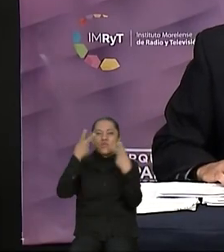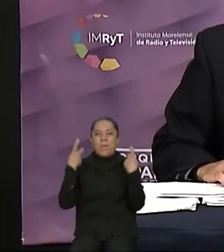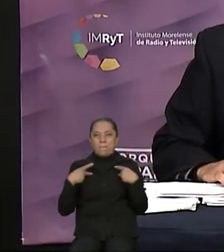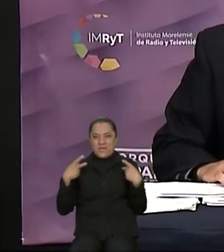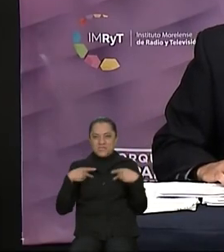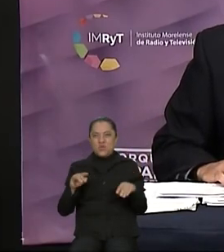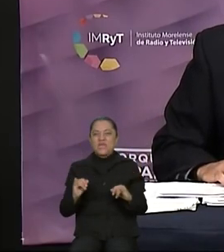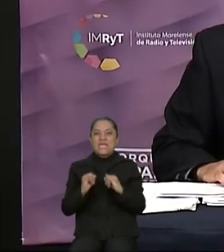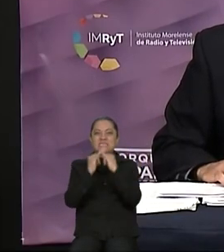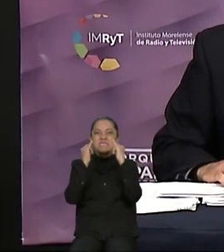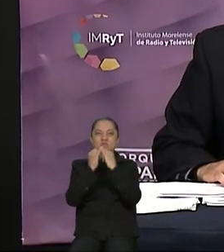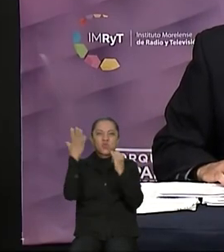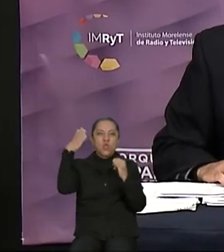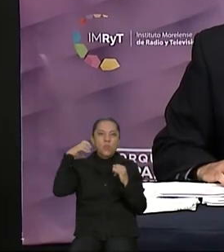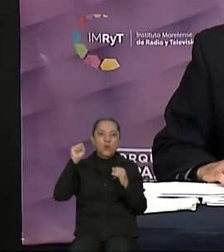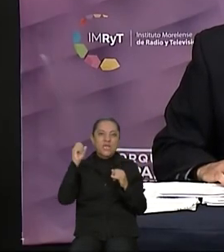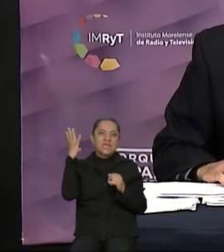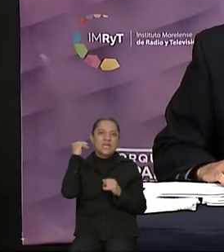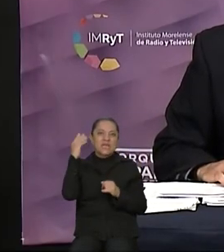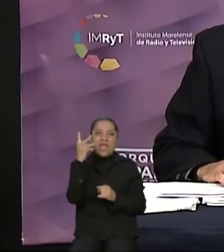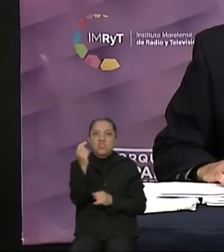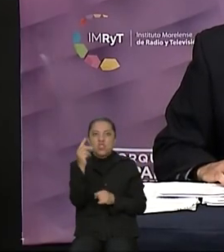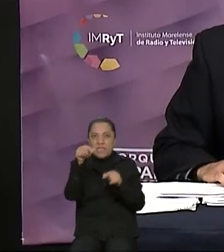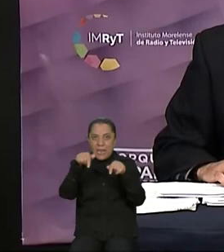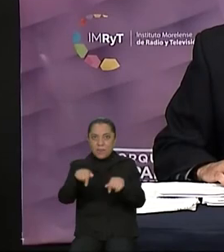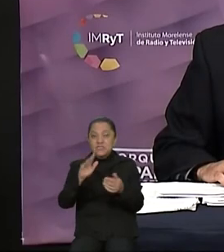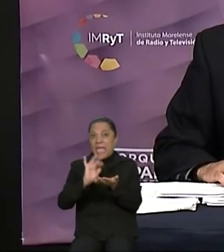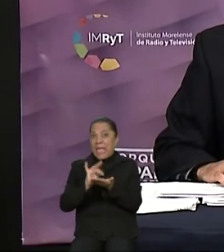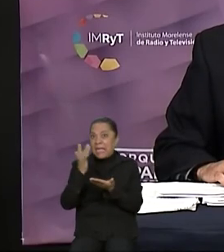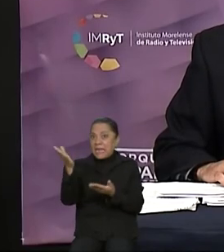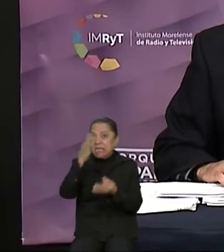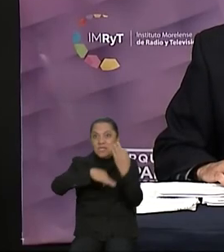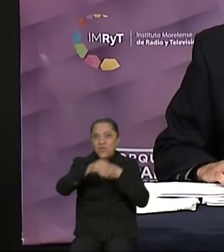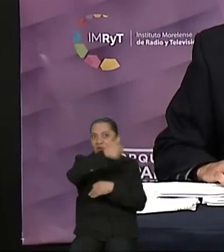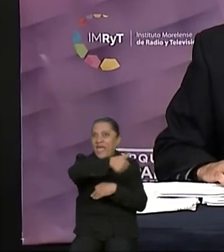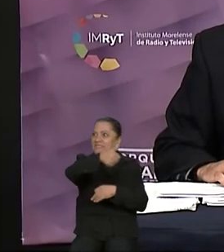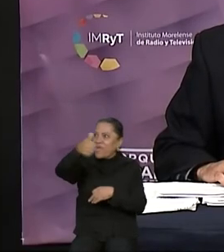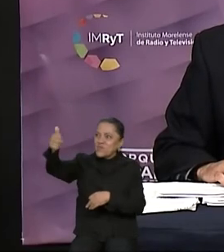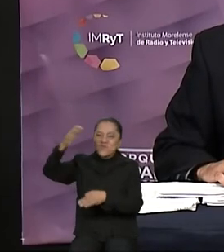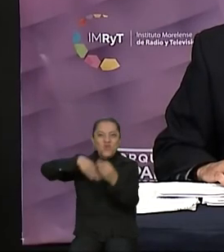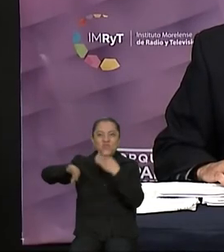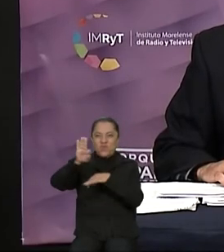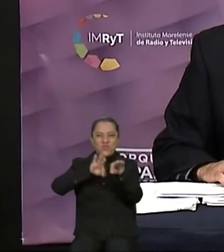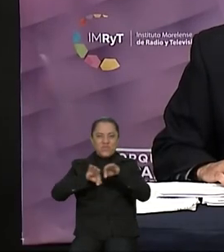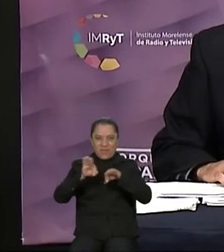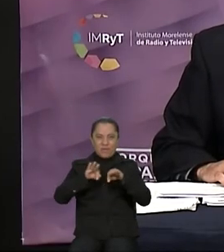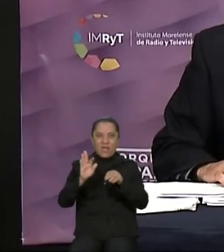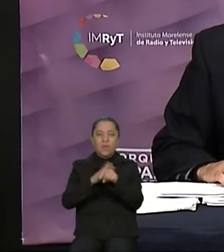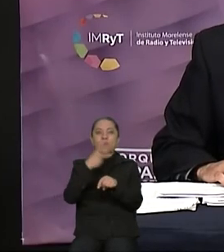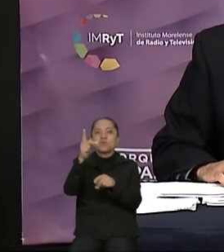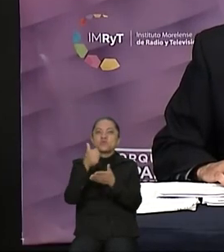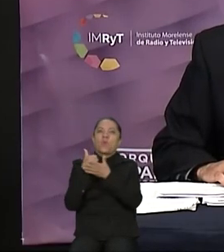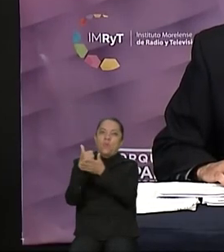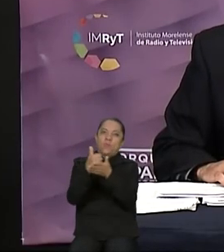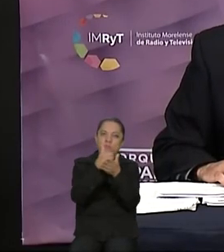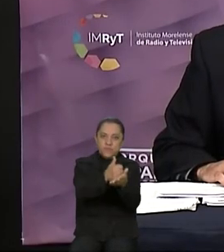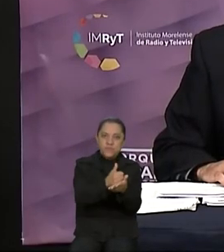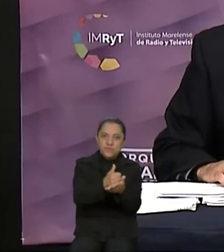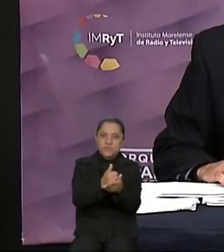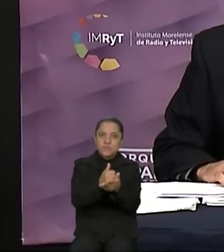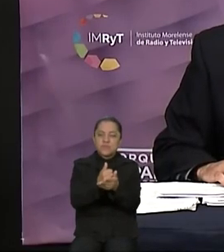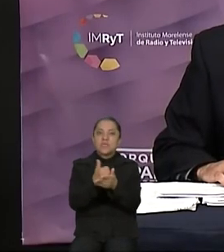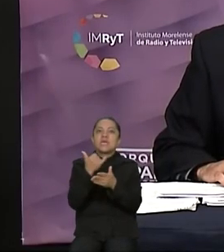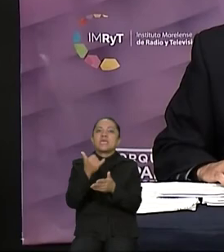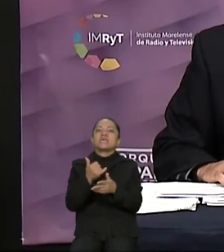Morelense de Radio y Televisión gracias a todos y cada uno de ellos por su colaboración y bueno pues la bienvenida